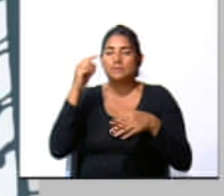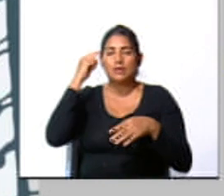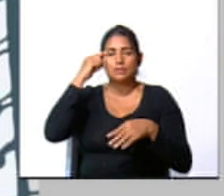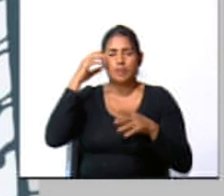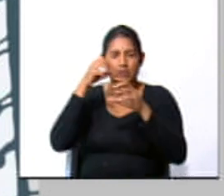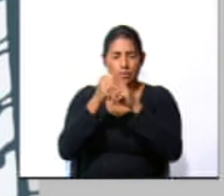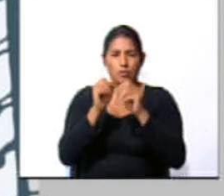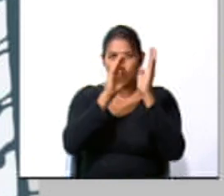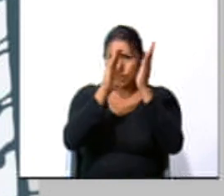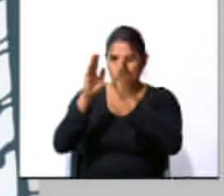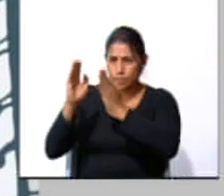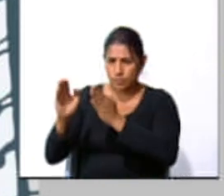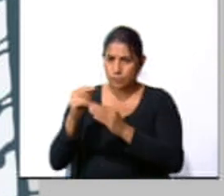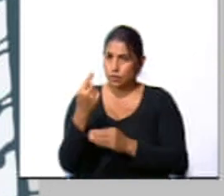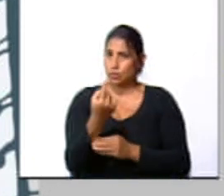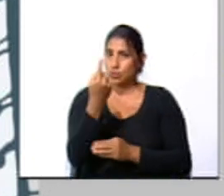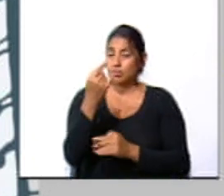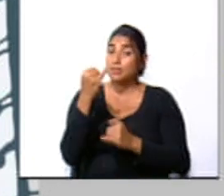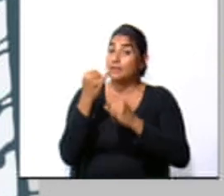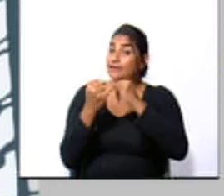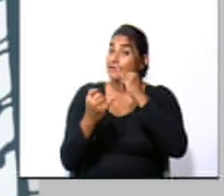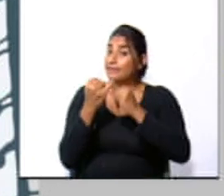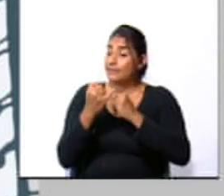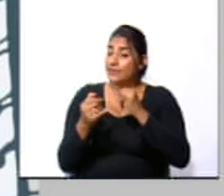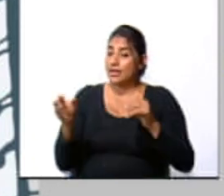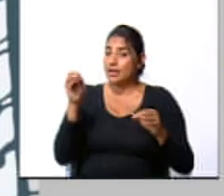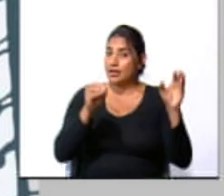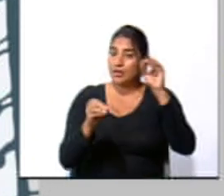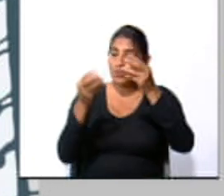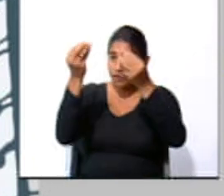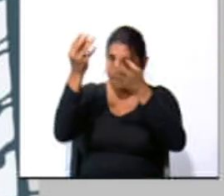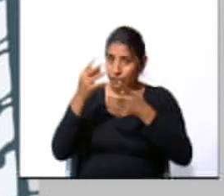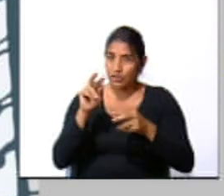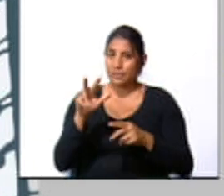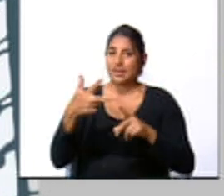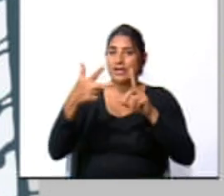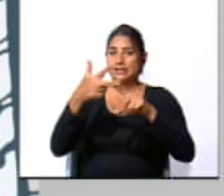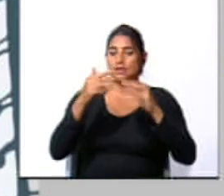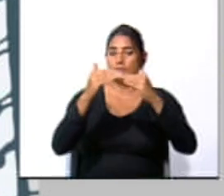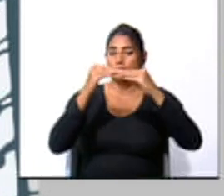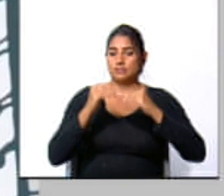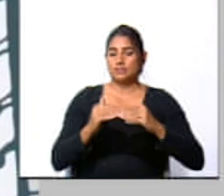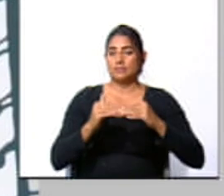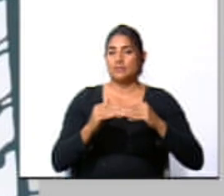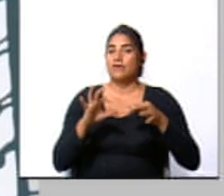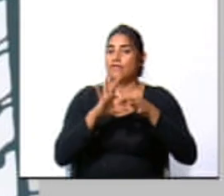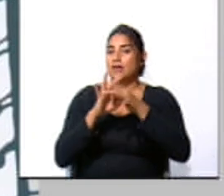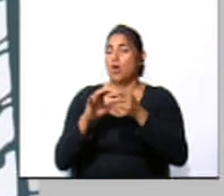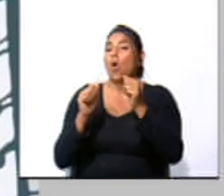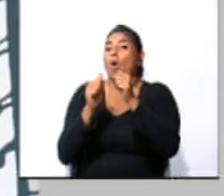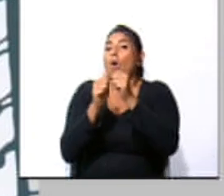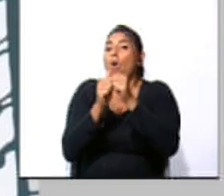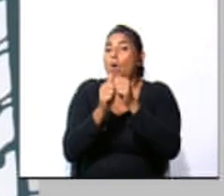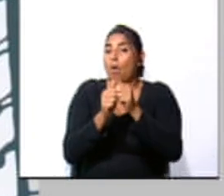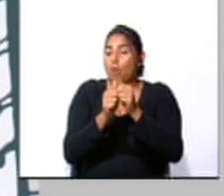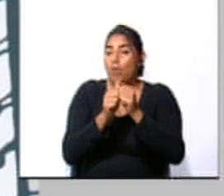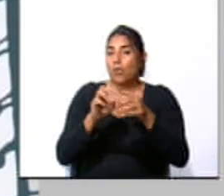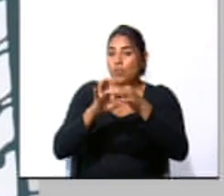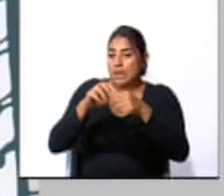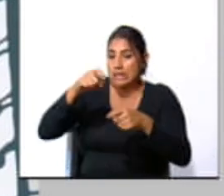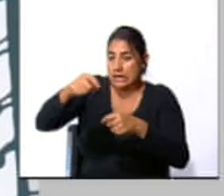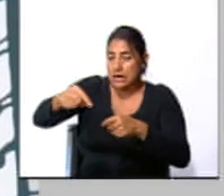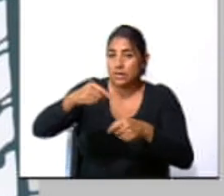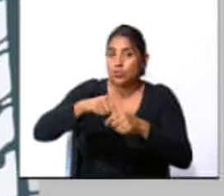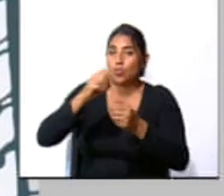organizará sola. Finalmente, agrega los contenidos de tercer y cuarto orden, relacionándolos cuando sea pertinente y